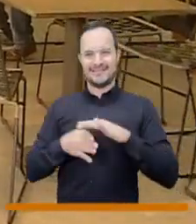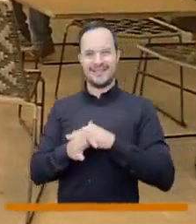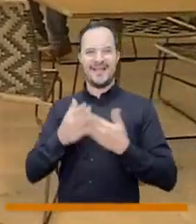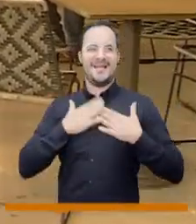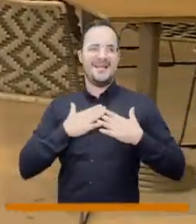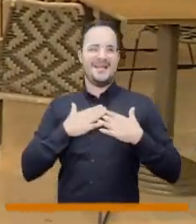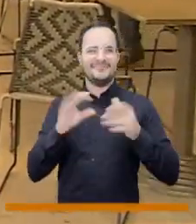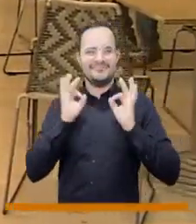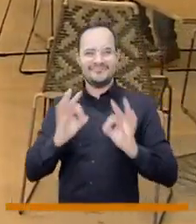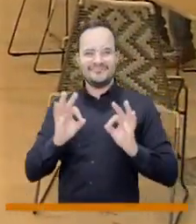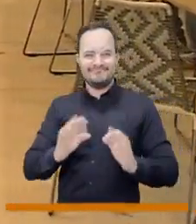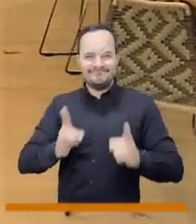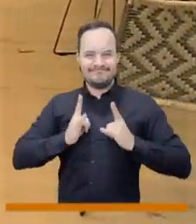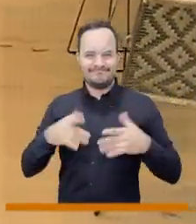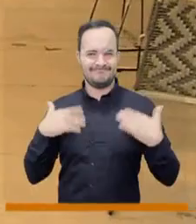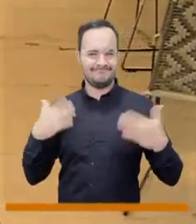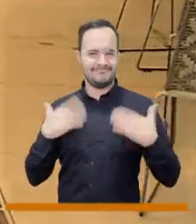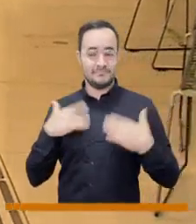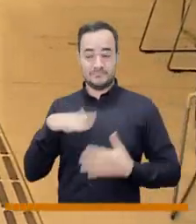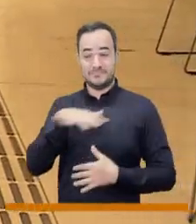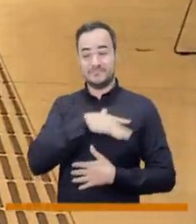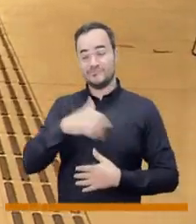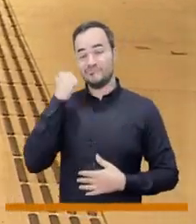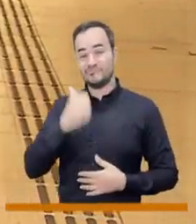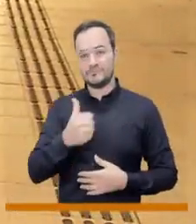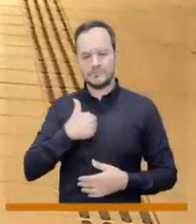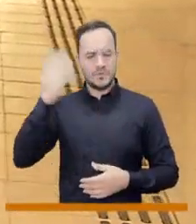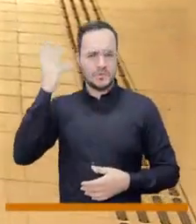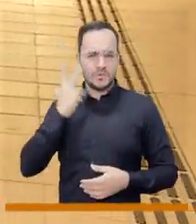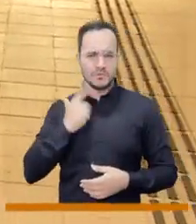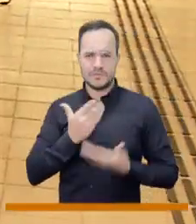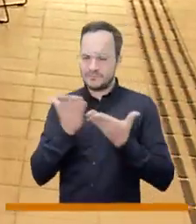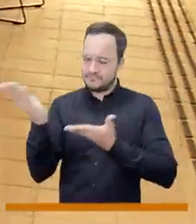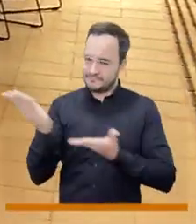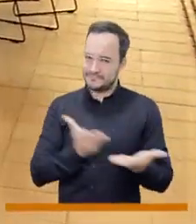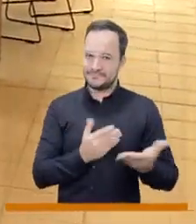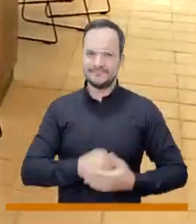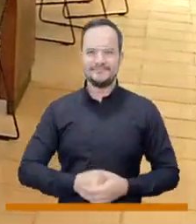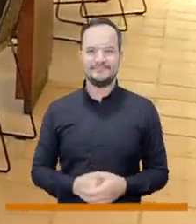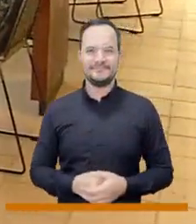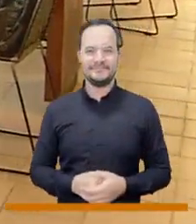antojarse de todo lo que pueden hacer aquí en este espacio todos los días de la semana